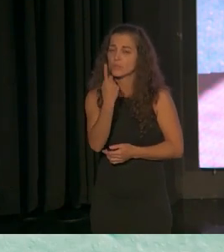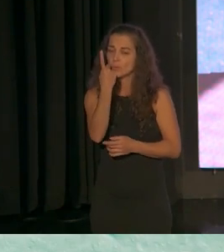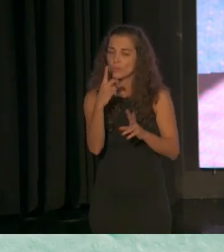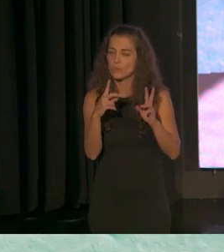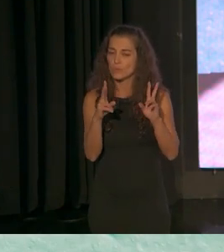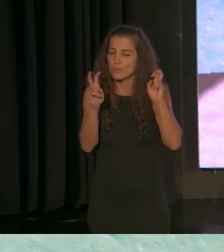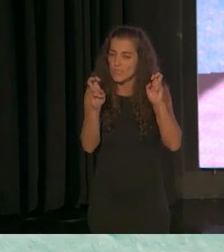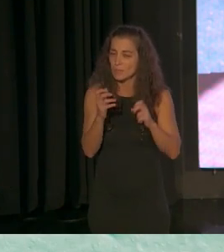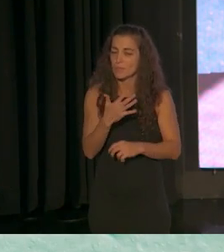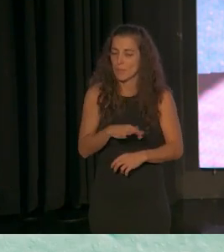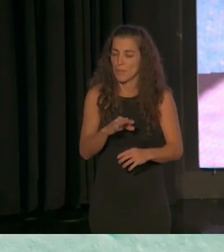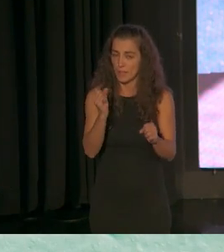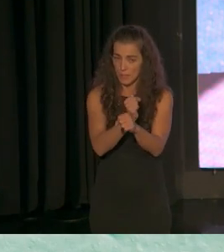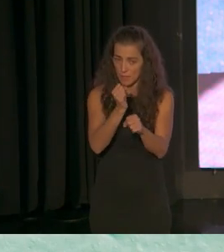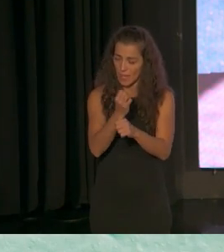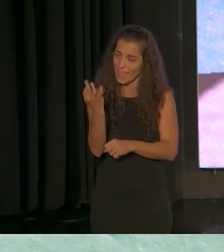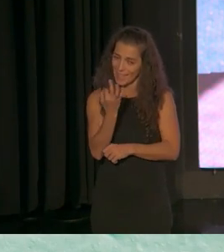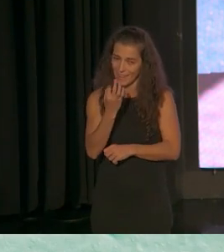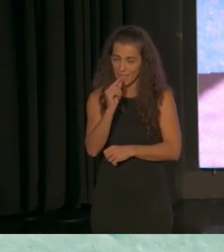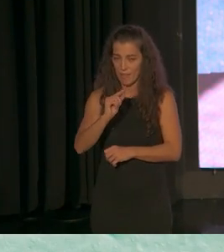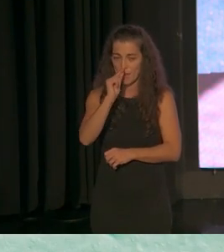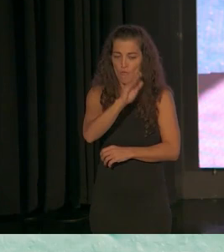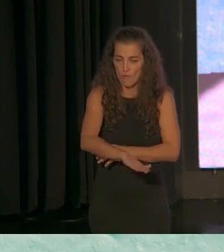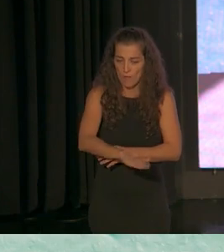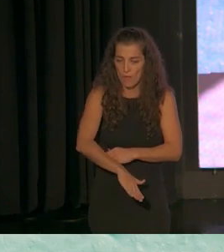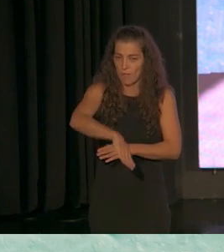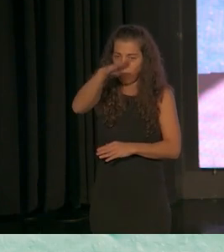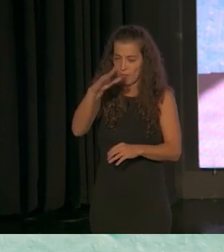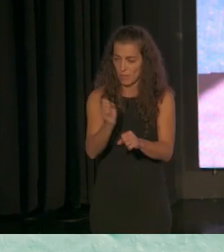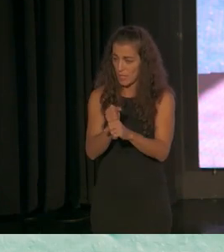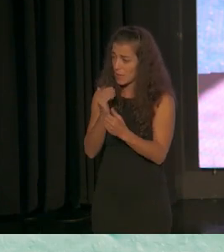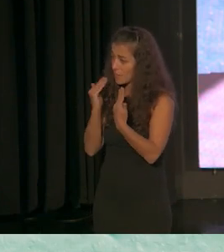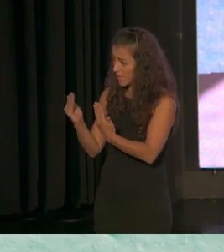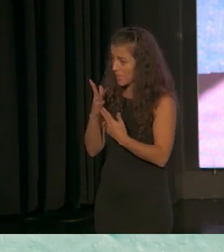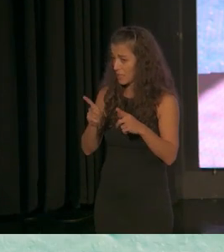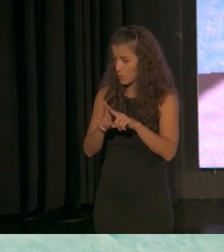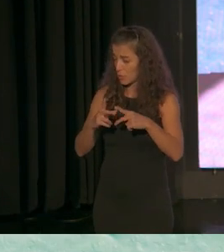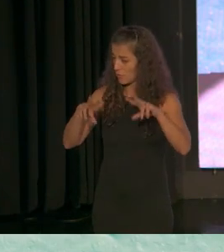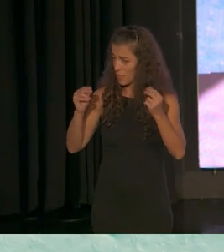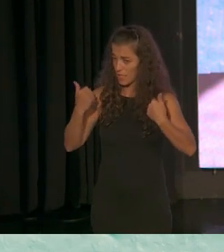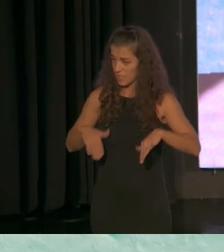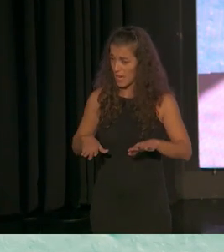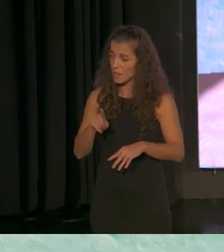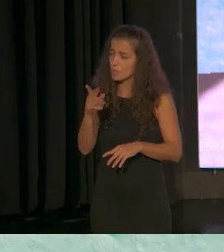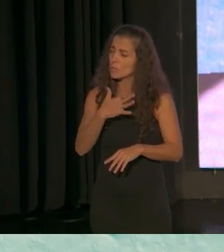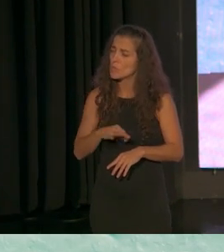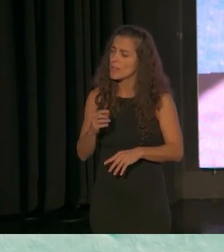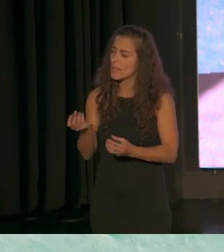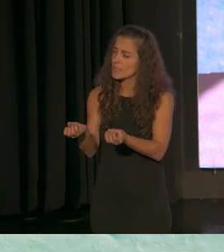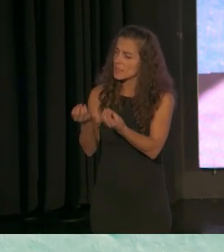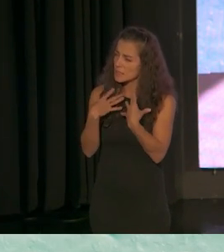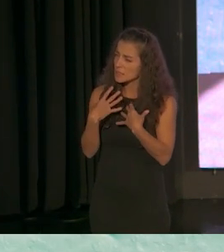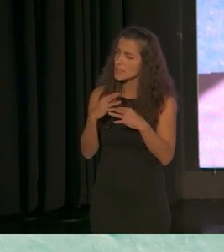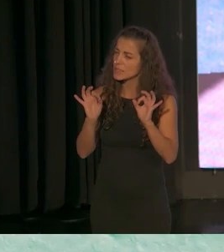debe trabajarse desde la primera infancia muchas gracias y pues para acabar ya ¿podrías darnos algunas claves